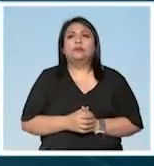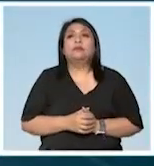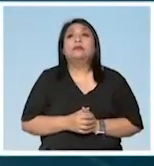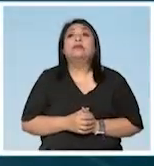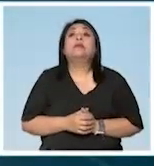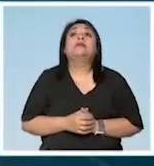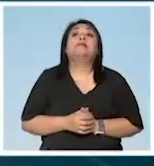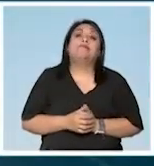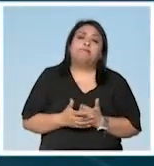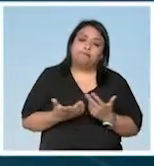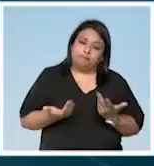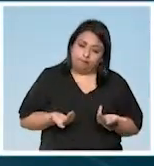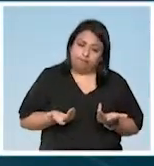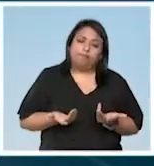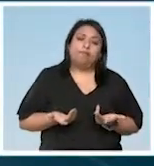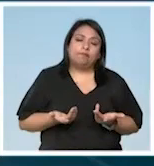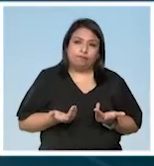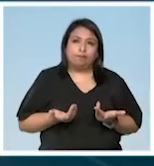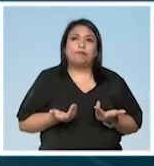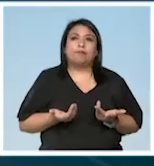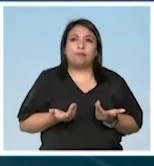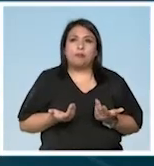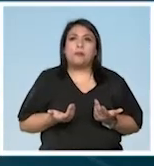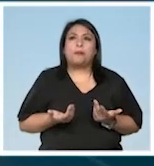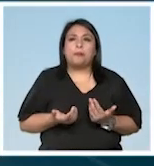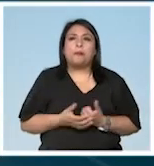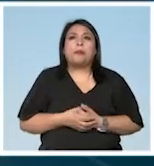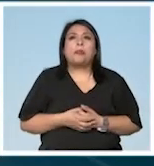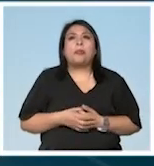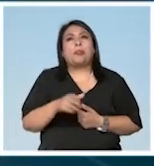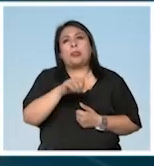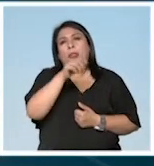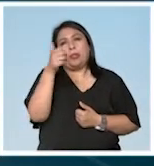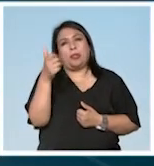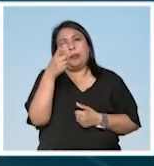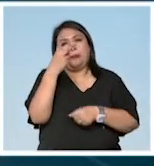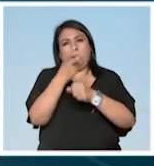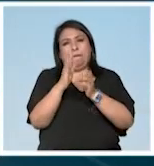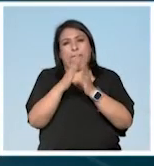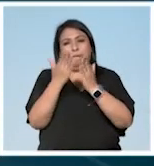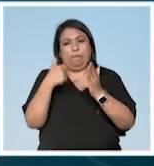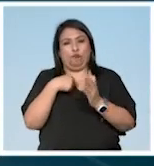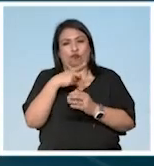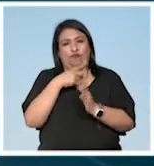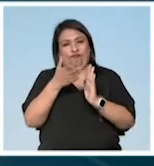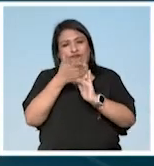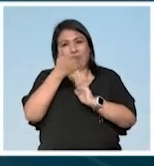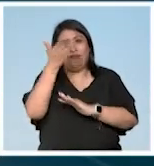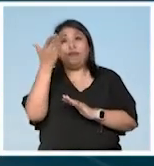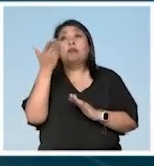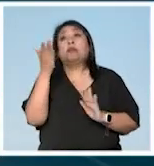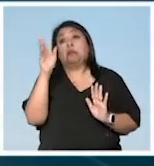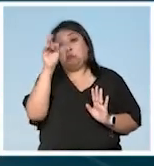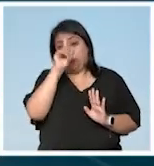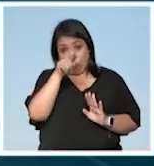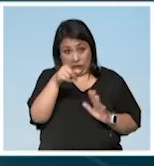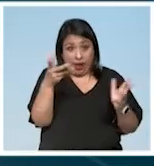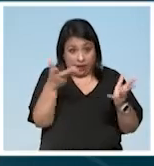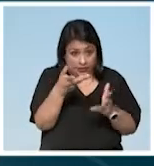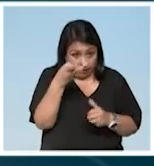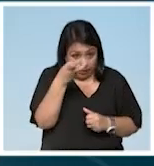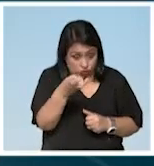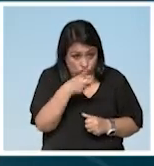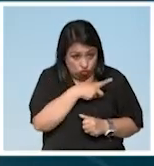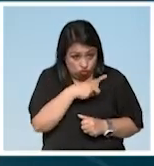Y entonces este otro texto de la autoconstrucción recomienda, bueno, si lo vas a hacer de esta